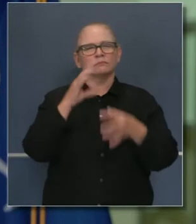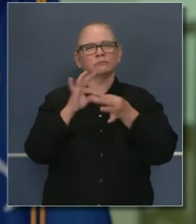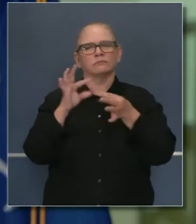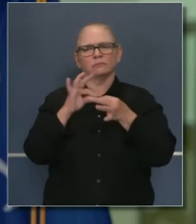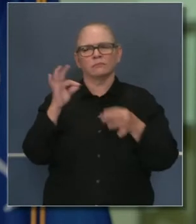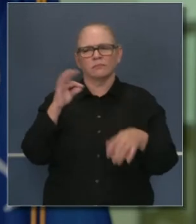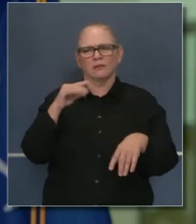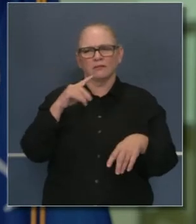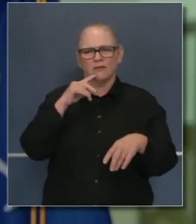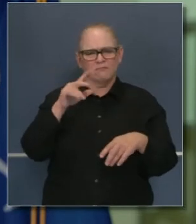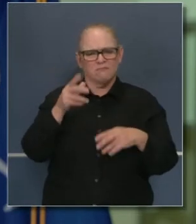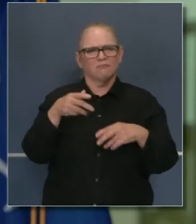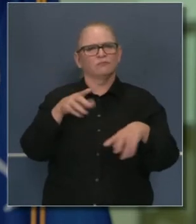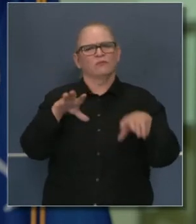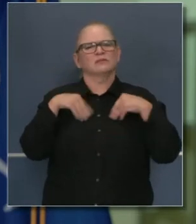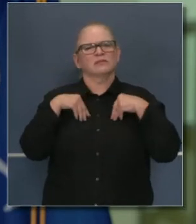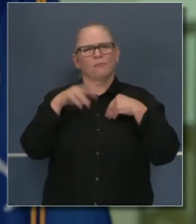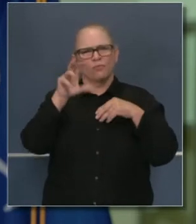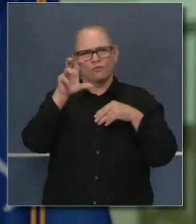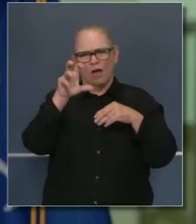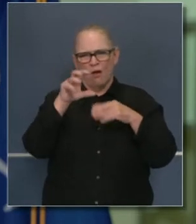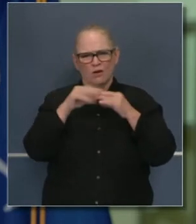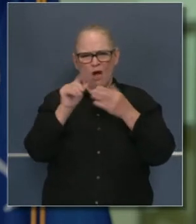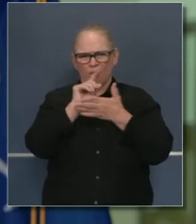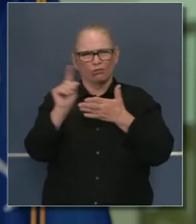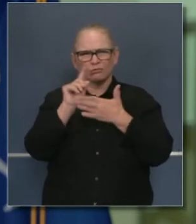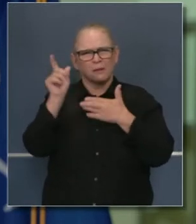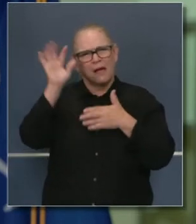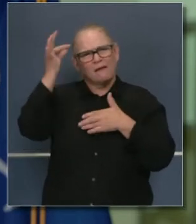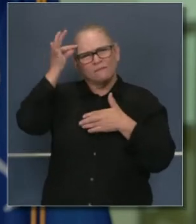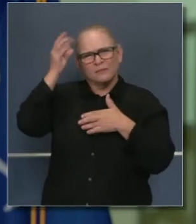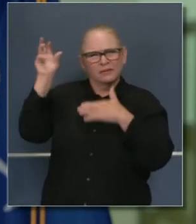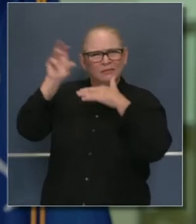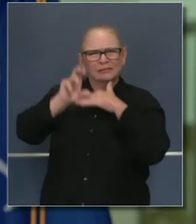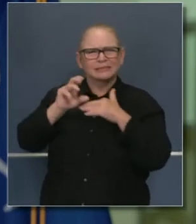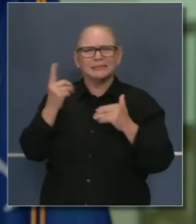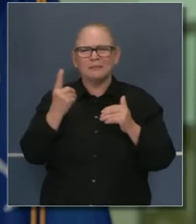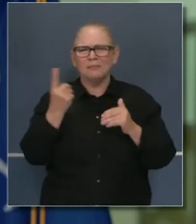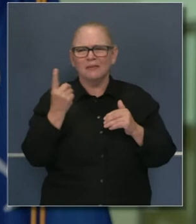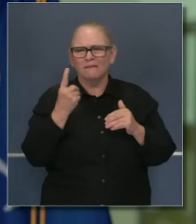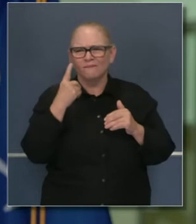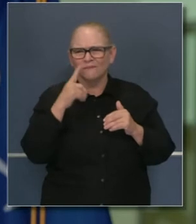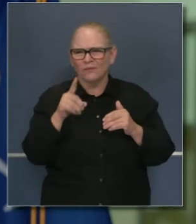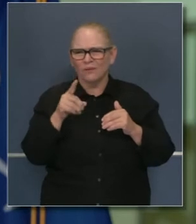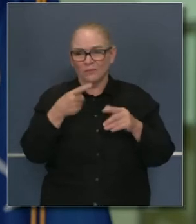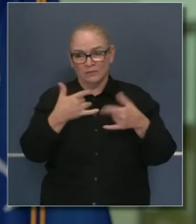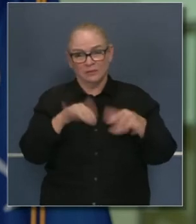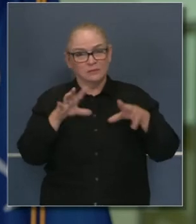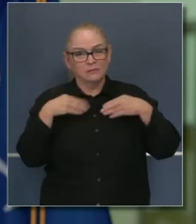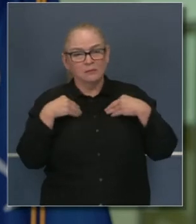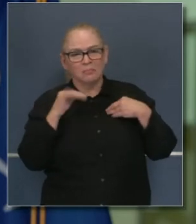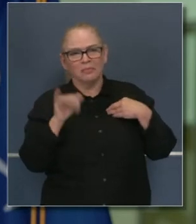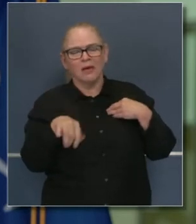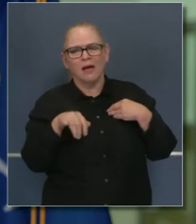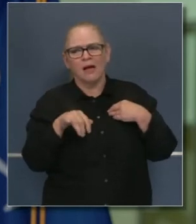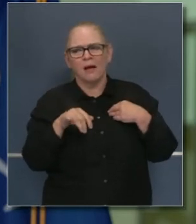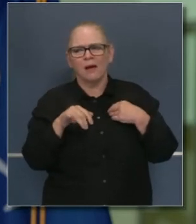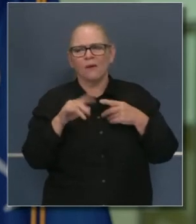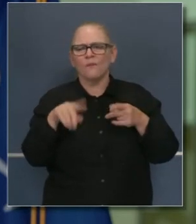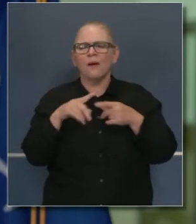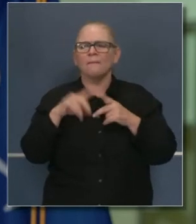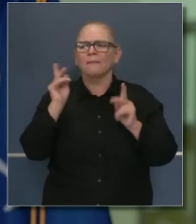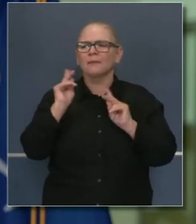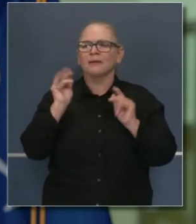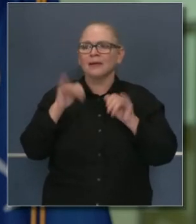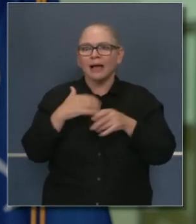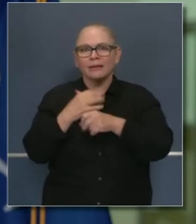había ofrecido. ¿Nos puede actualizar dónde se encuentran? ¿Cuánto es que los californianos esperan